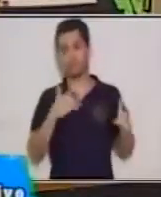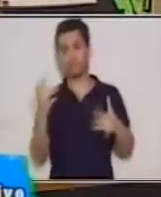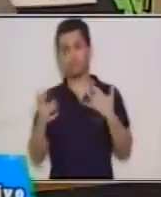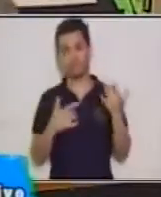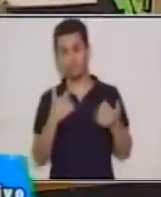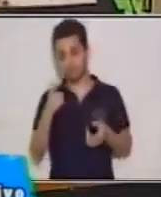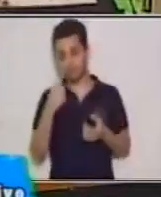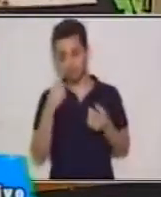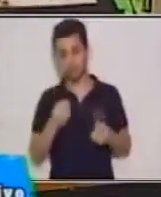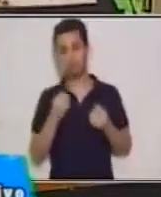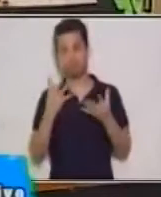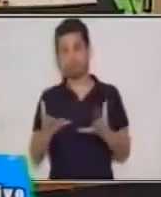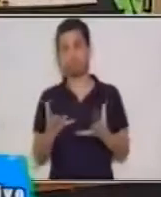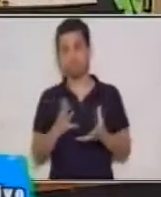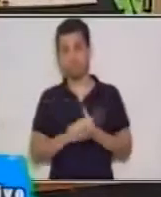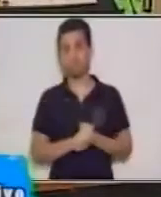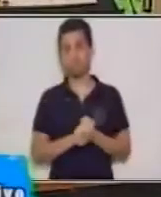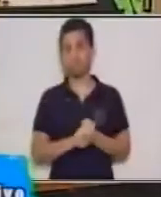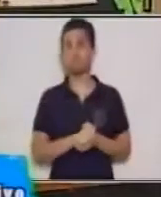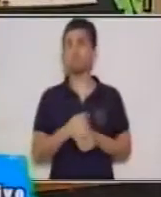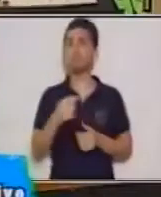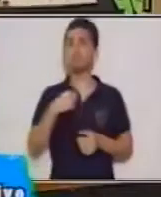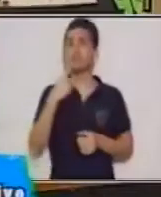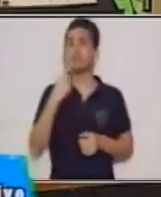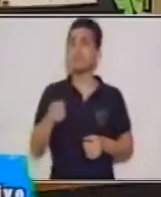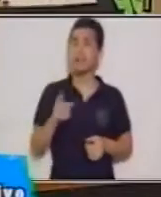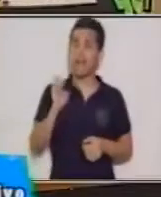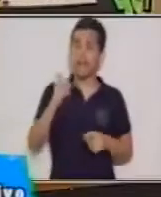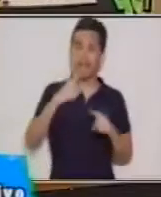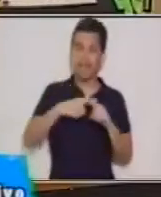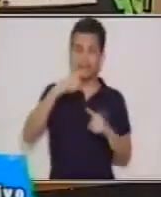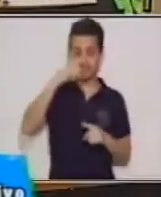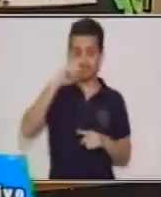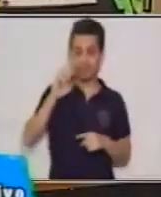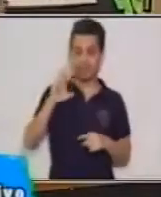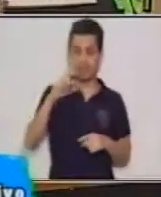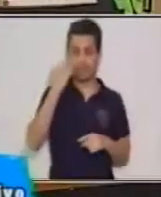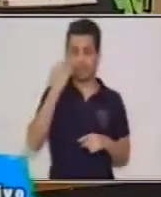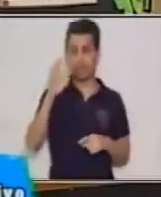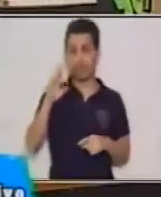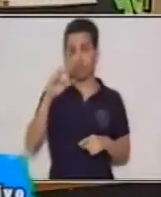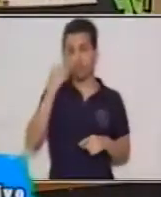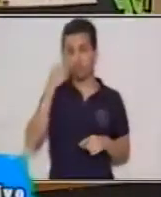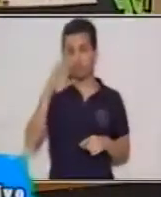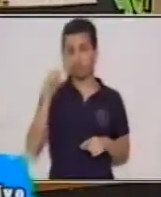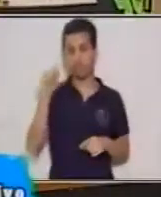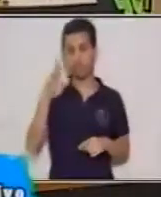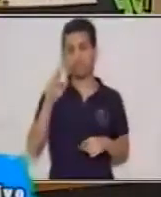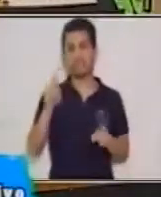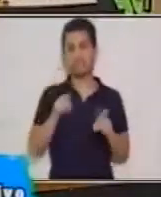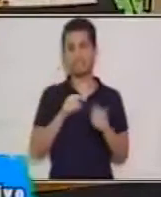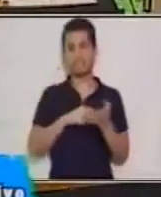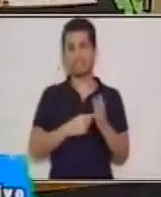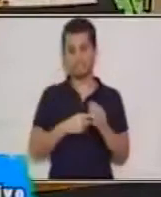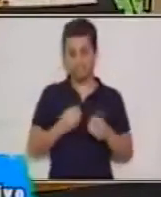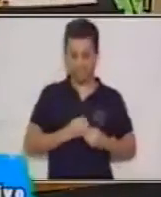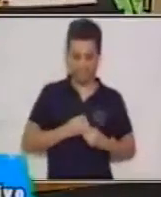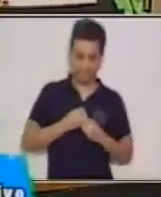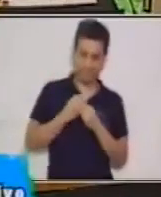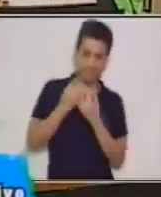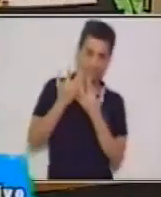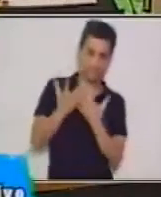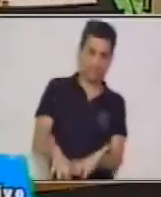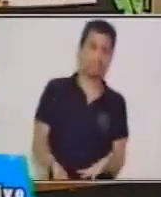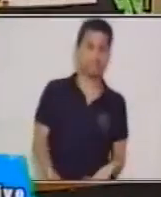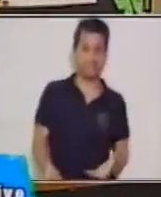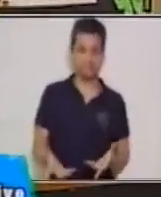a exteriorizar. Cuando digo a exteriorizar, es de adentro hacia afuera. Todo lo que siente lo va a